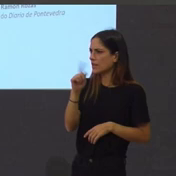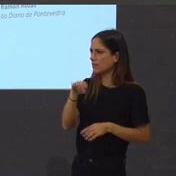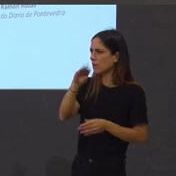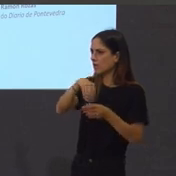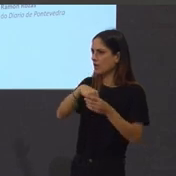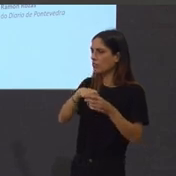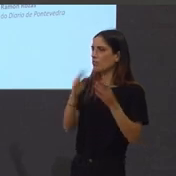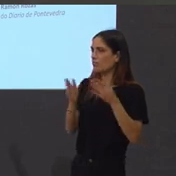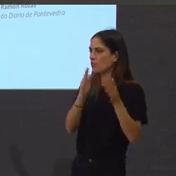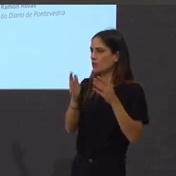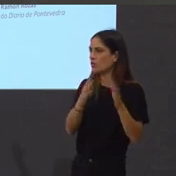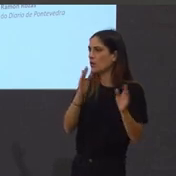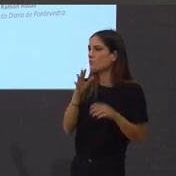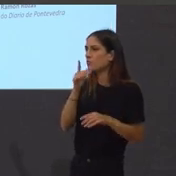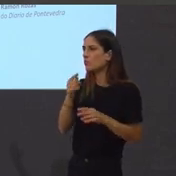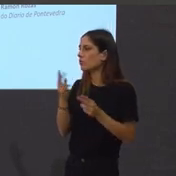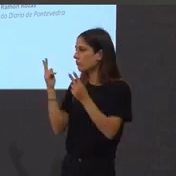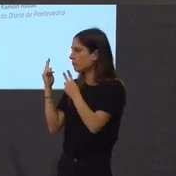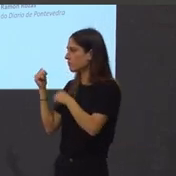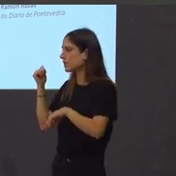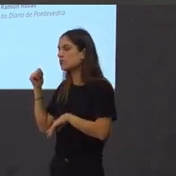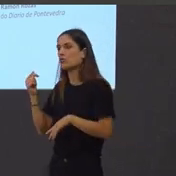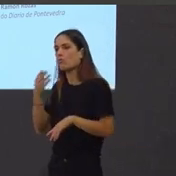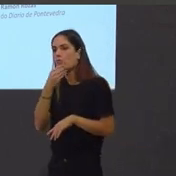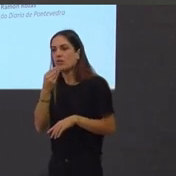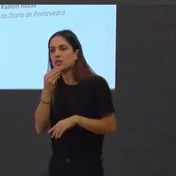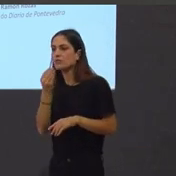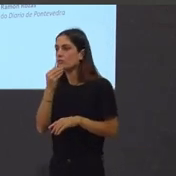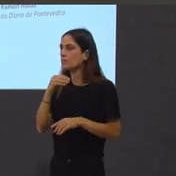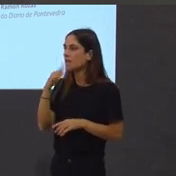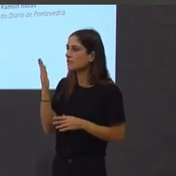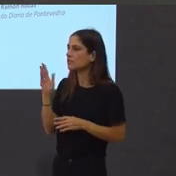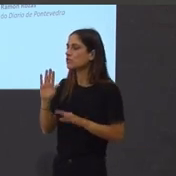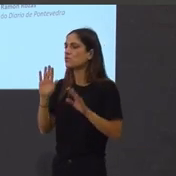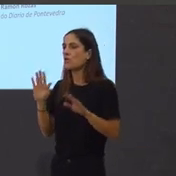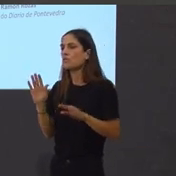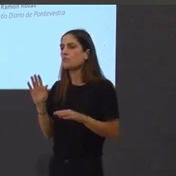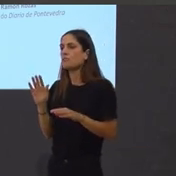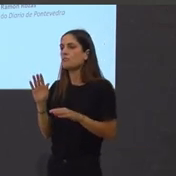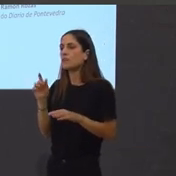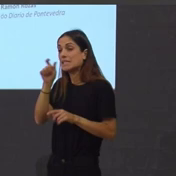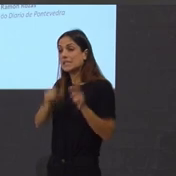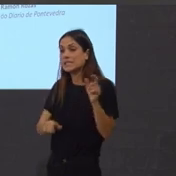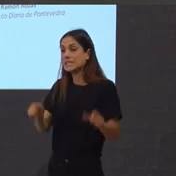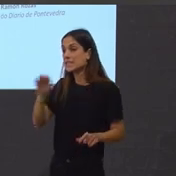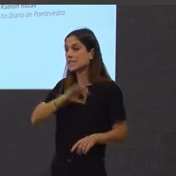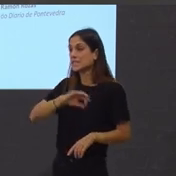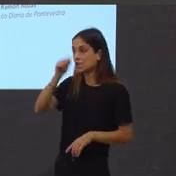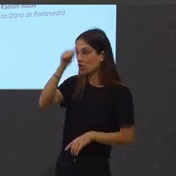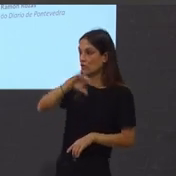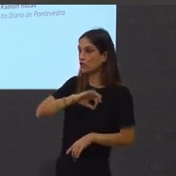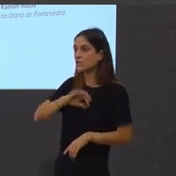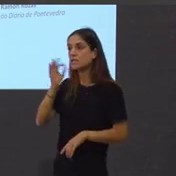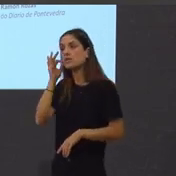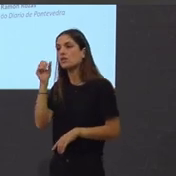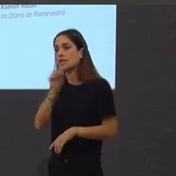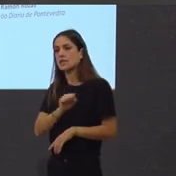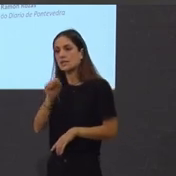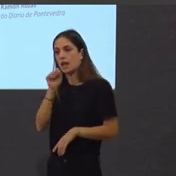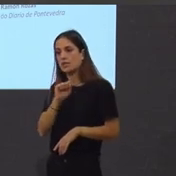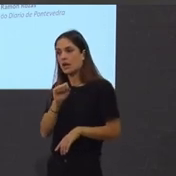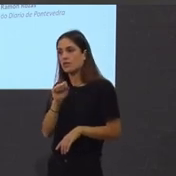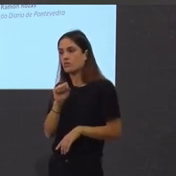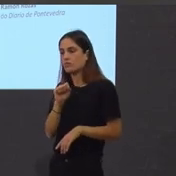en vez de isto tan digno e tan maravilloso e tan bonito, os nos señores e as señoras cantando, tal e como cantan, sen